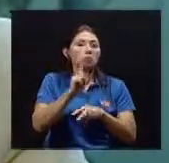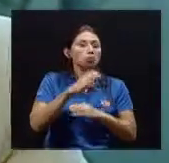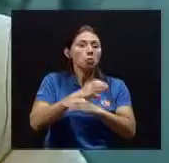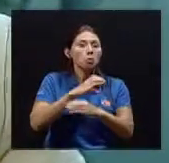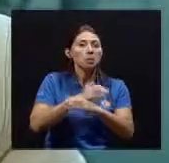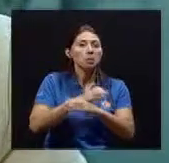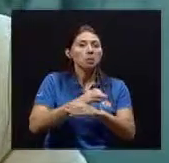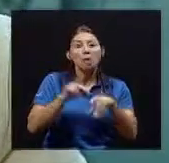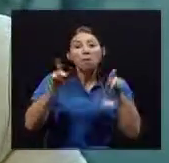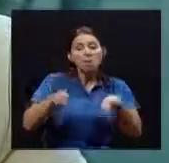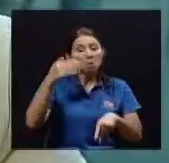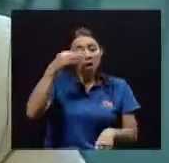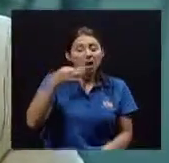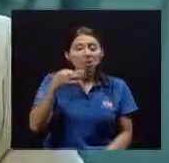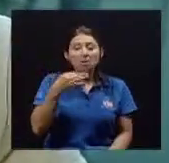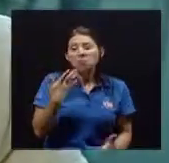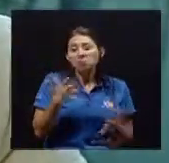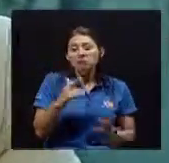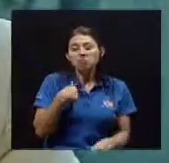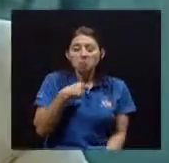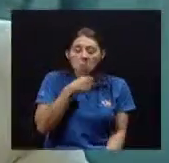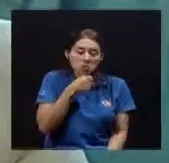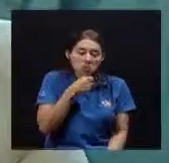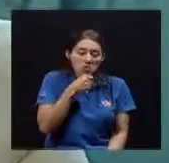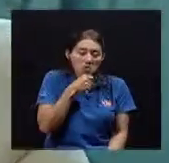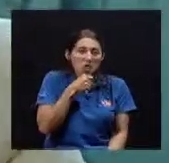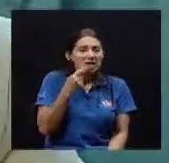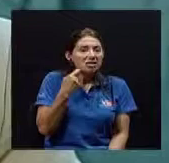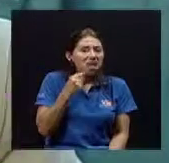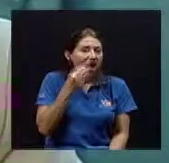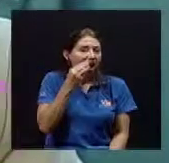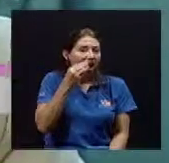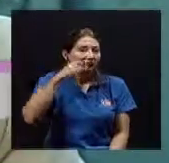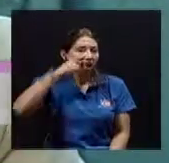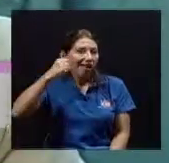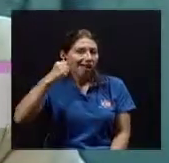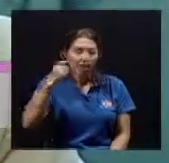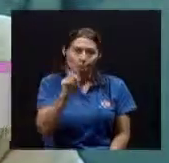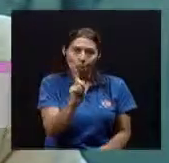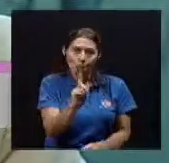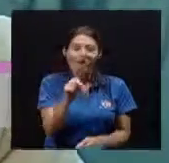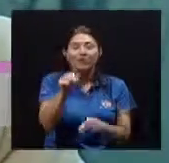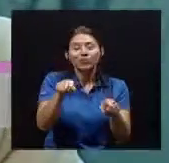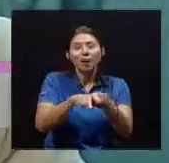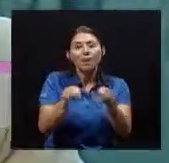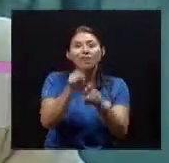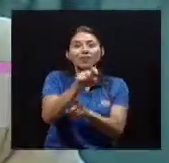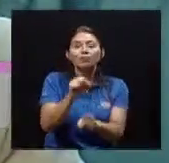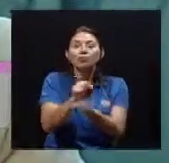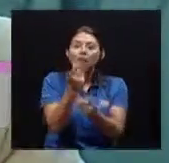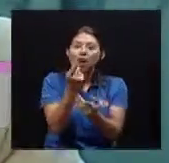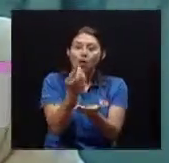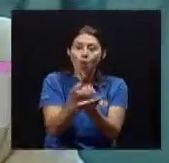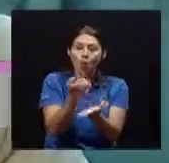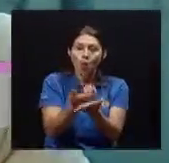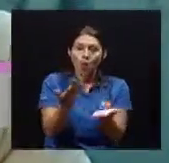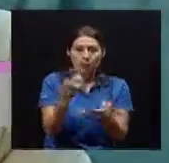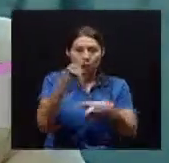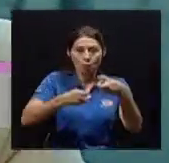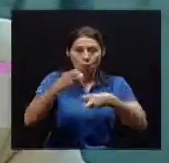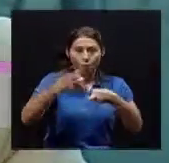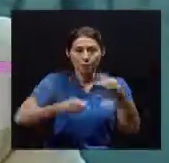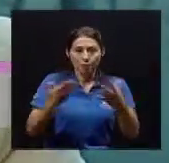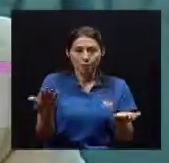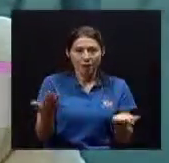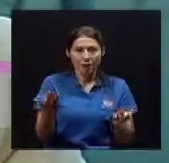natural Ya estoy Mayor Me voy a sacar La pieza Es un También Un factor económico Es un problema